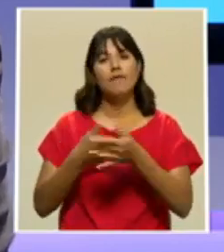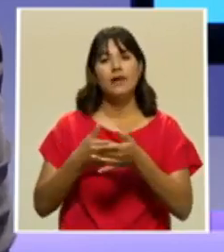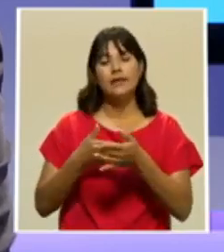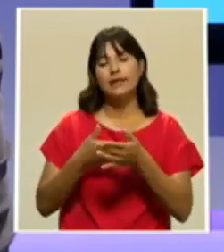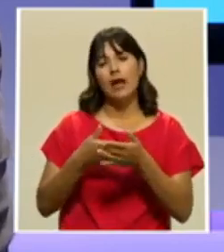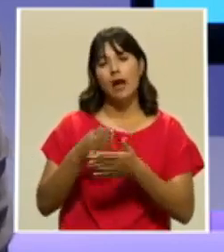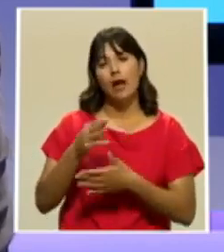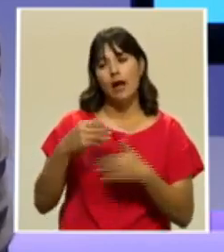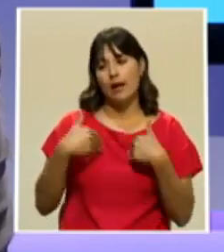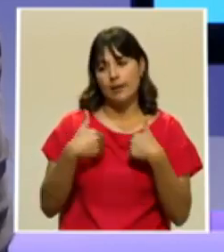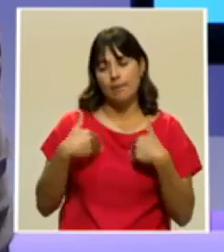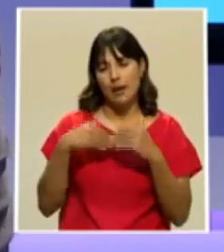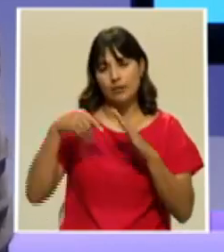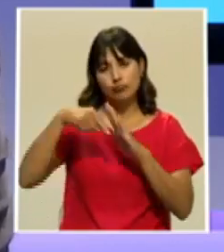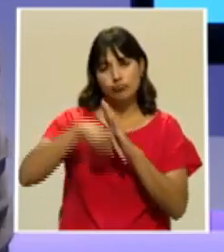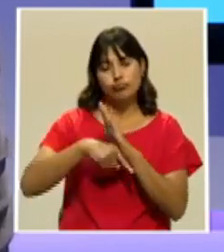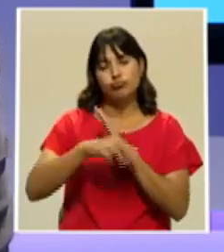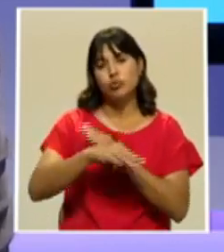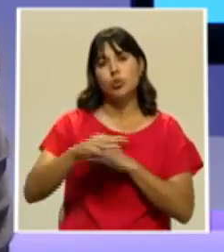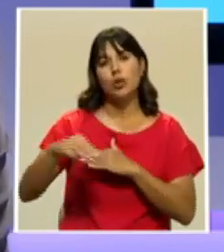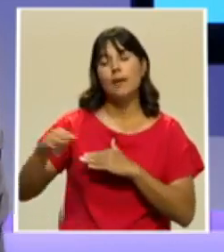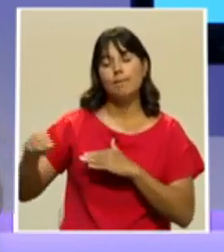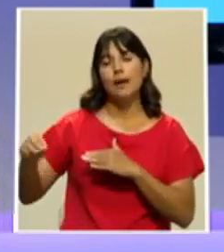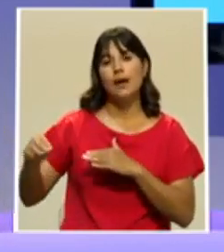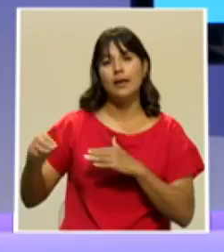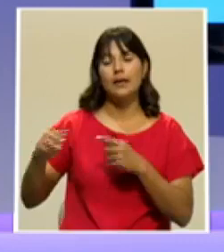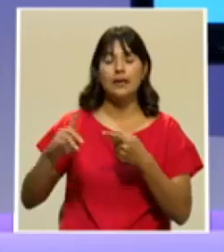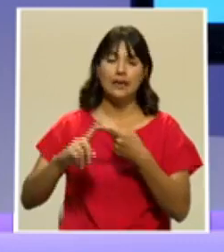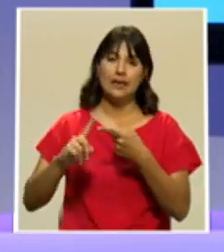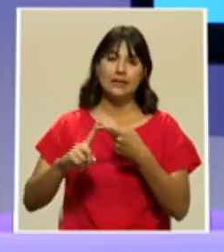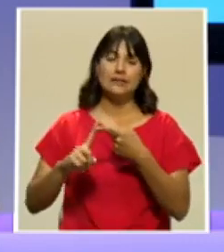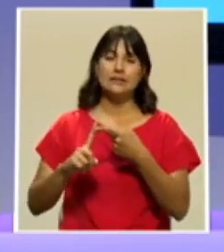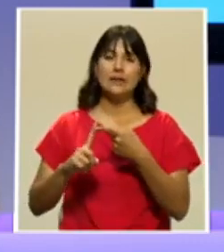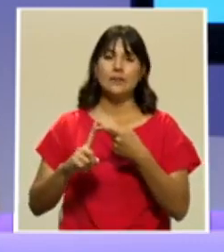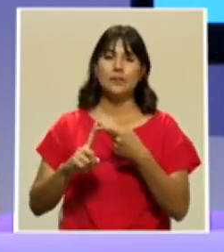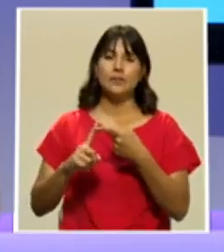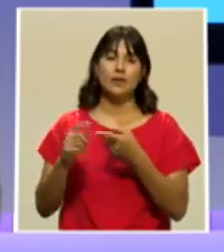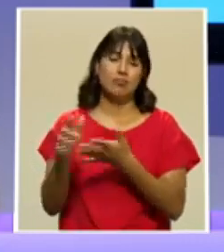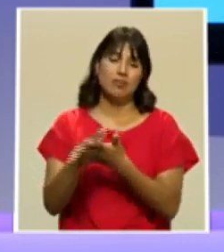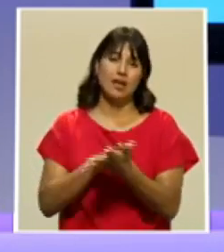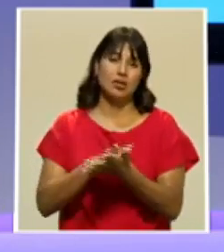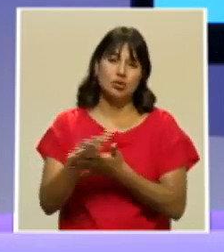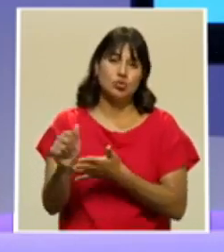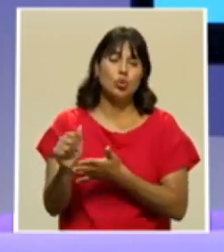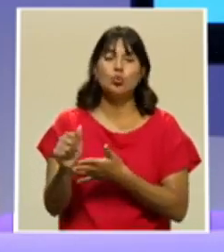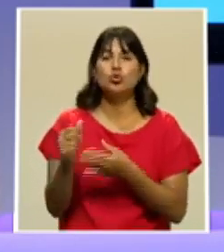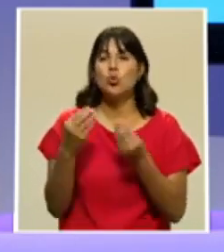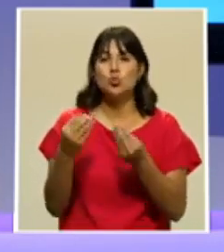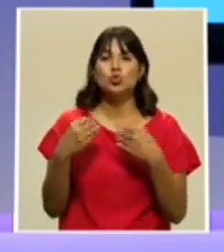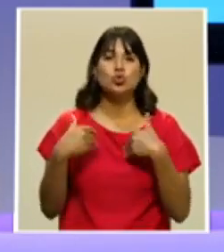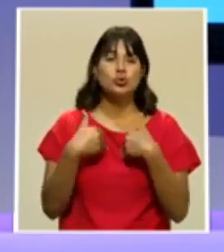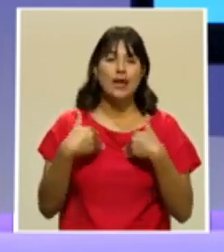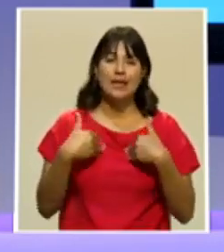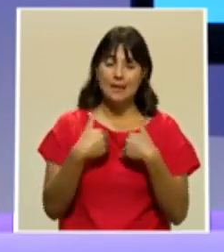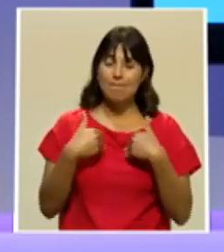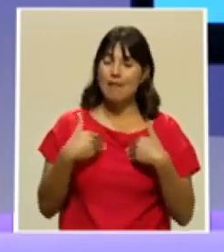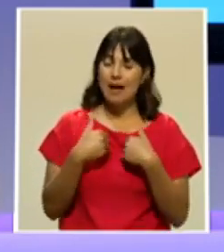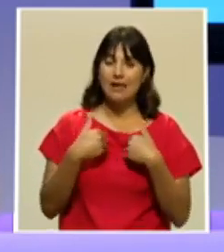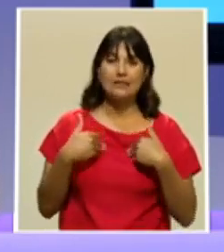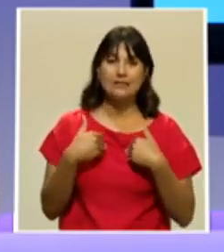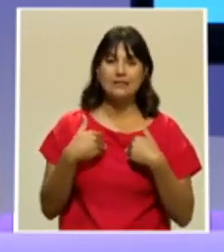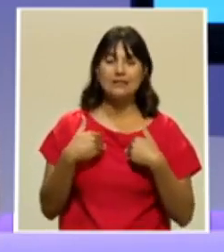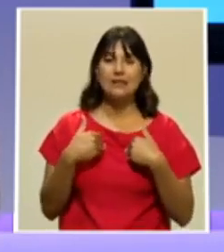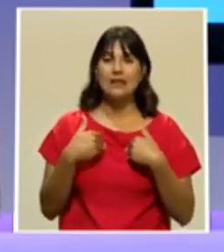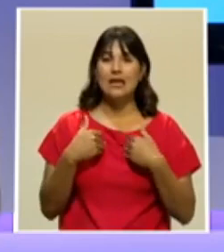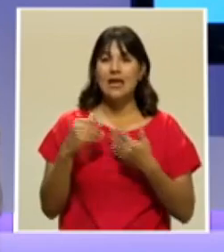usted, el costado científico de la cosa, que es básicamente la destrucción de poblaciones enteras, de poblaciones